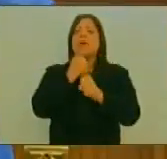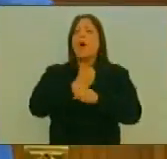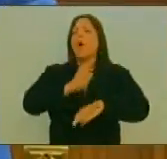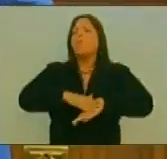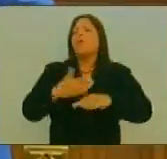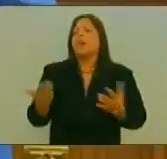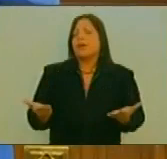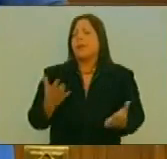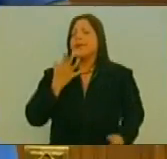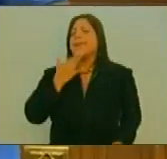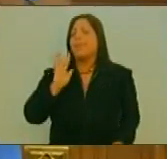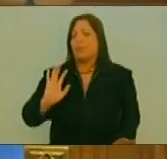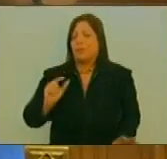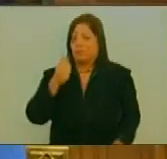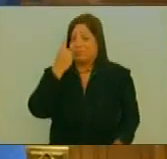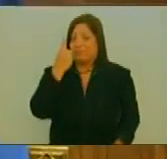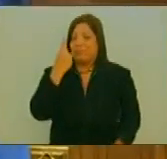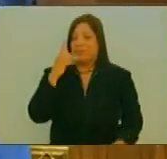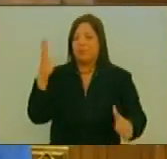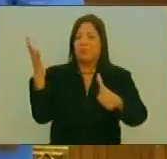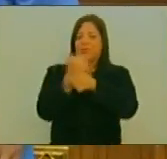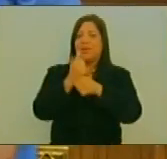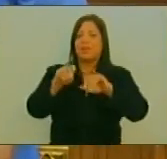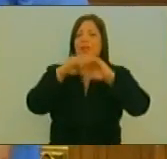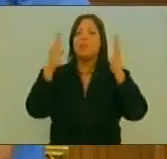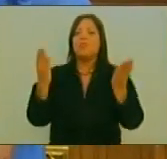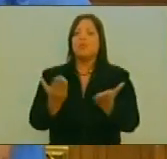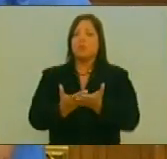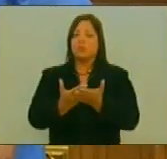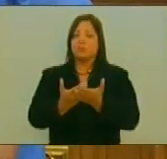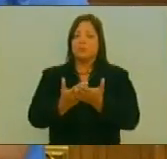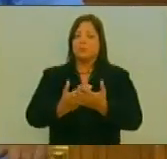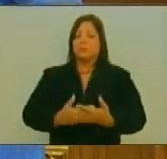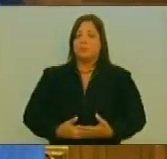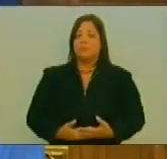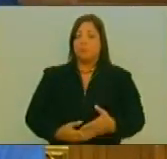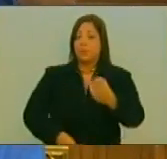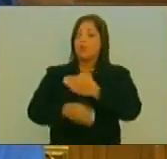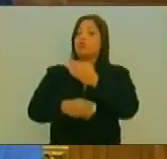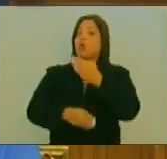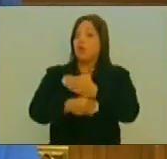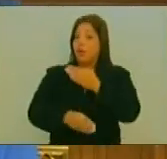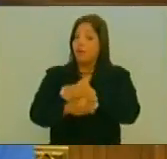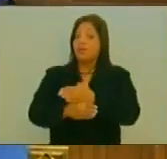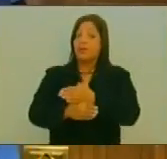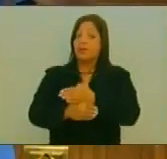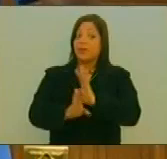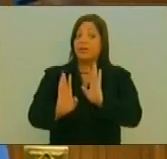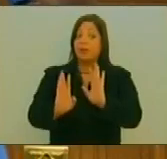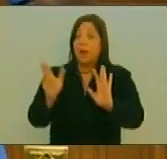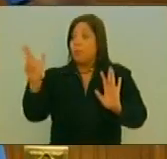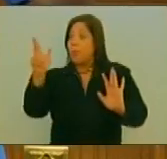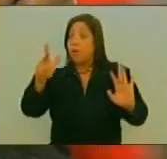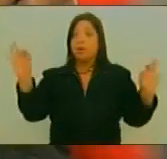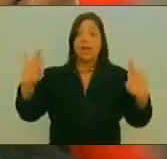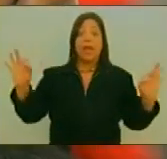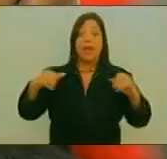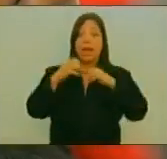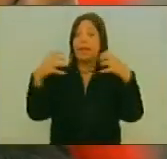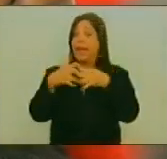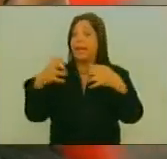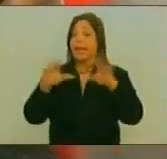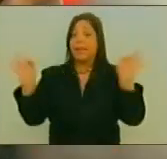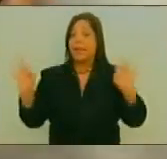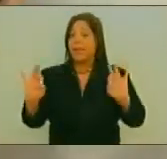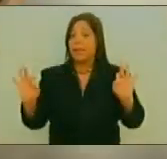Para poner un ejemplo De lo que hemos logrado En el mundo Todavía se han hecho Un tiro ¿No compañeros? Porque hasta ahora